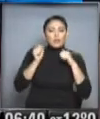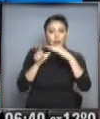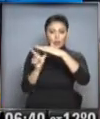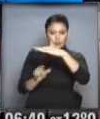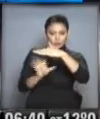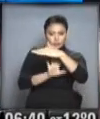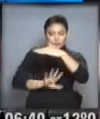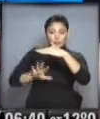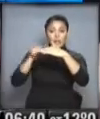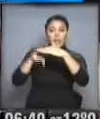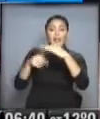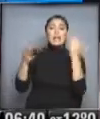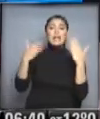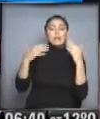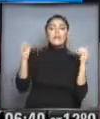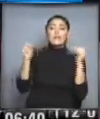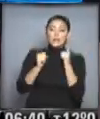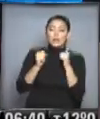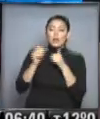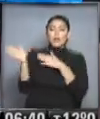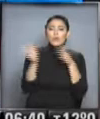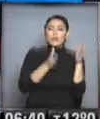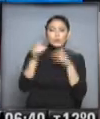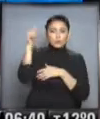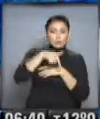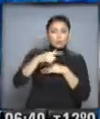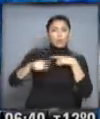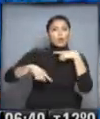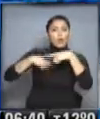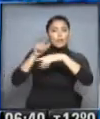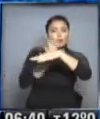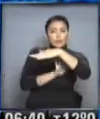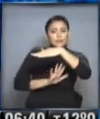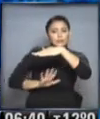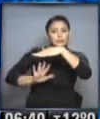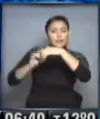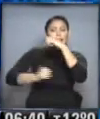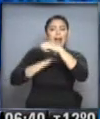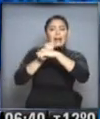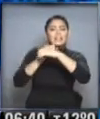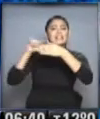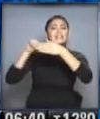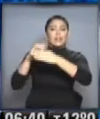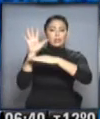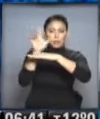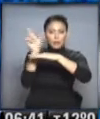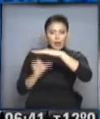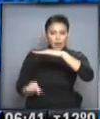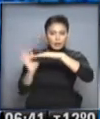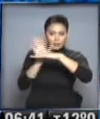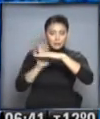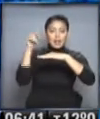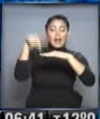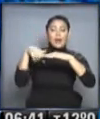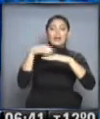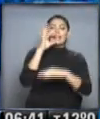Sur. Allí las condiciones meteorológicas son bastante frías. El viento del sector sur sigue avanzando lentamente hacia la zona central de nuestro país. Ya en estos momentos